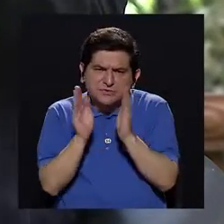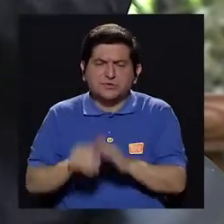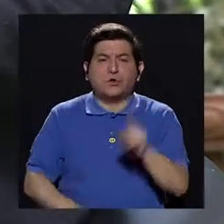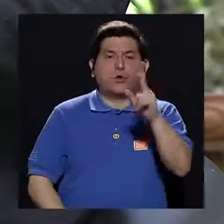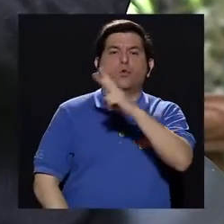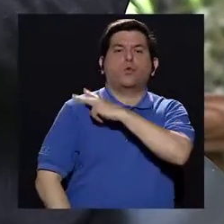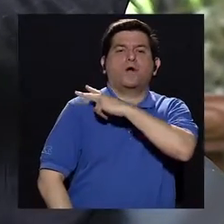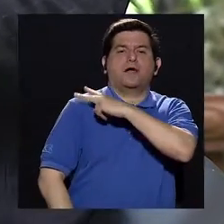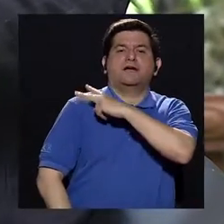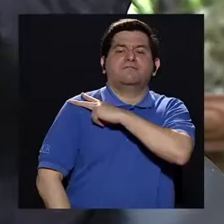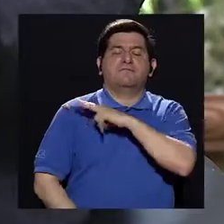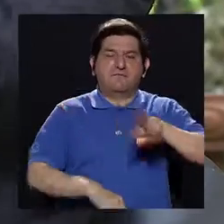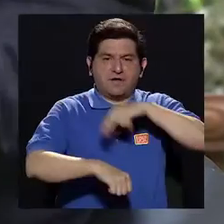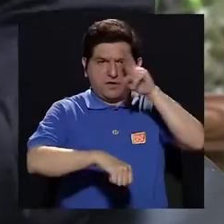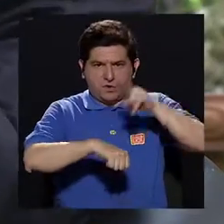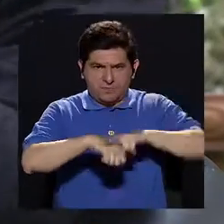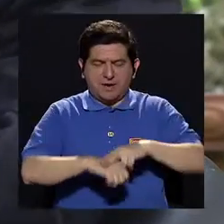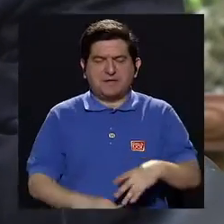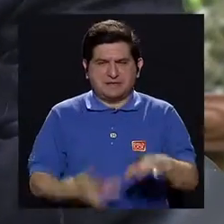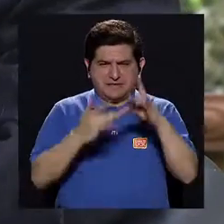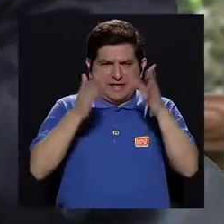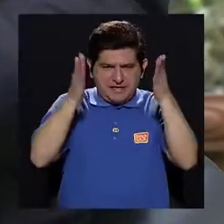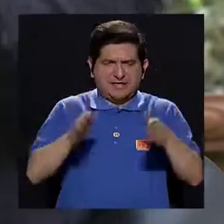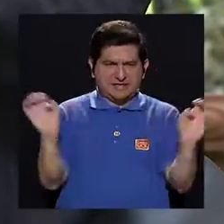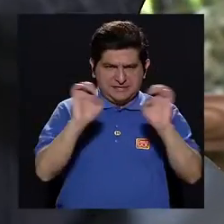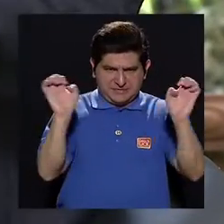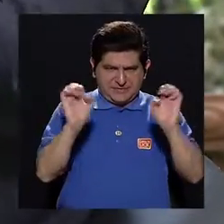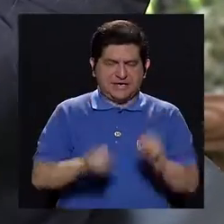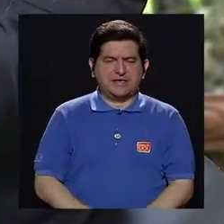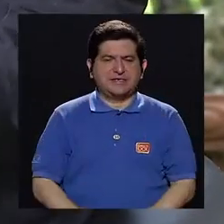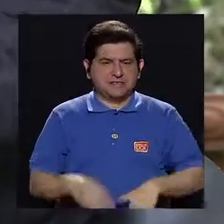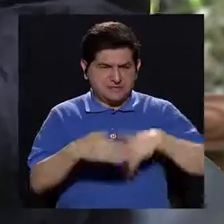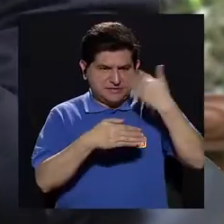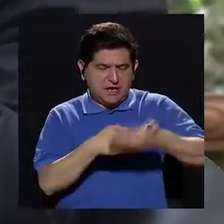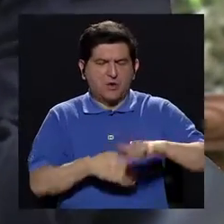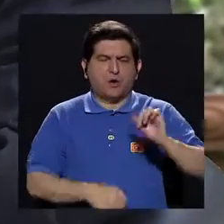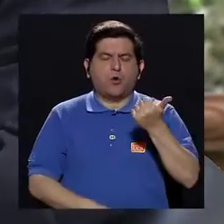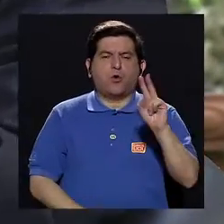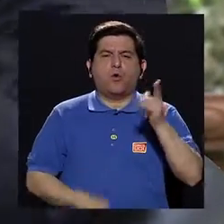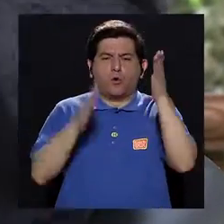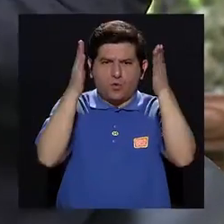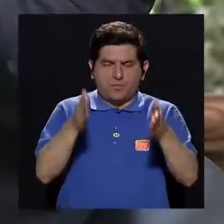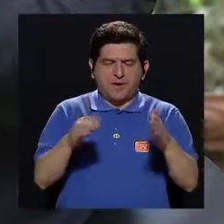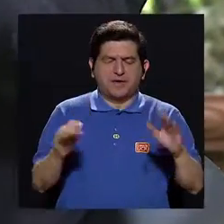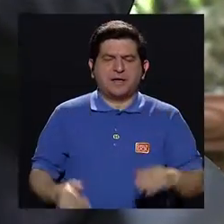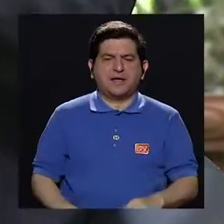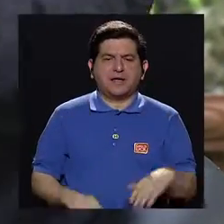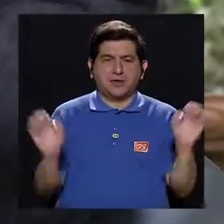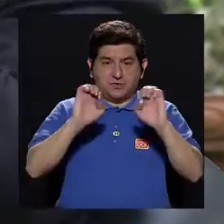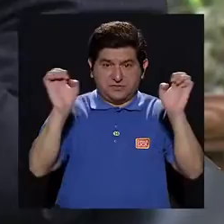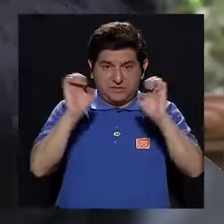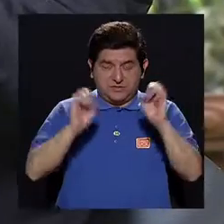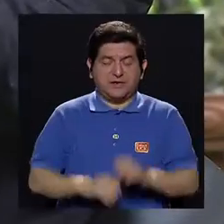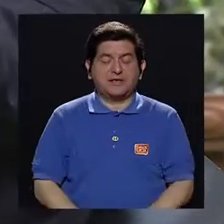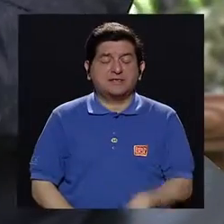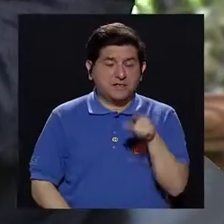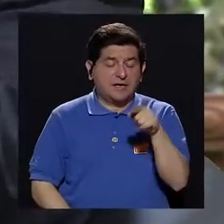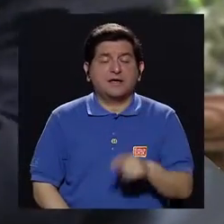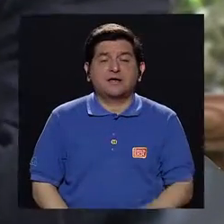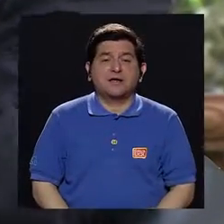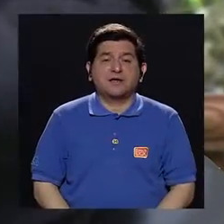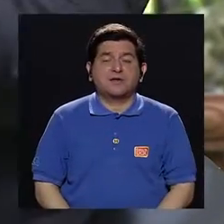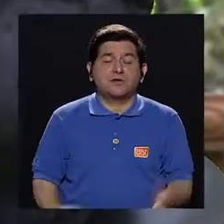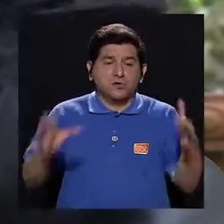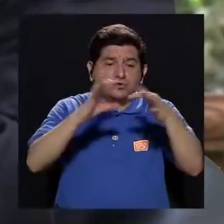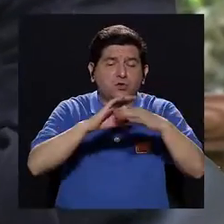con un jefe, que generalmente es emergenciólogo. De ahí parten los otros compañeros emergenciólogos, que son los coordinadores de